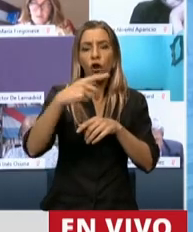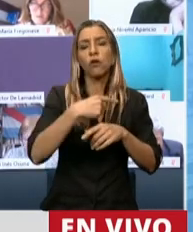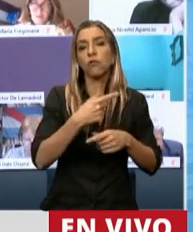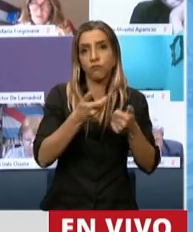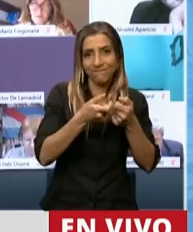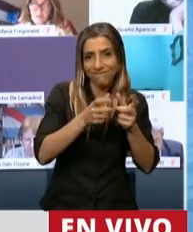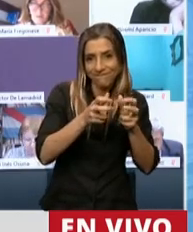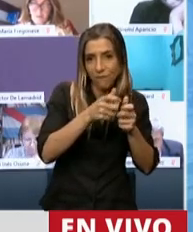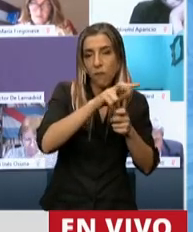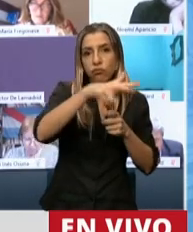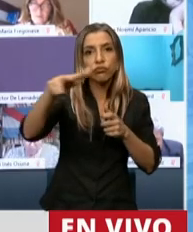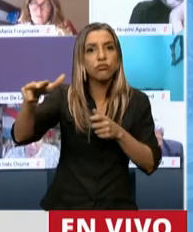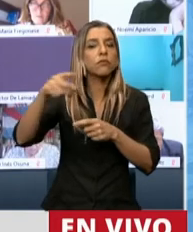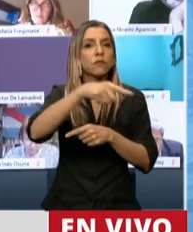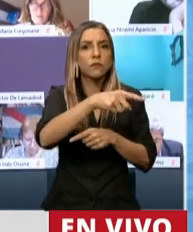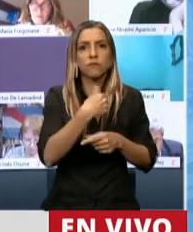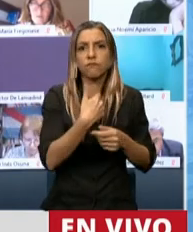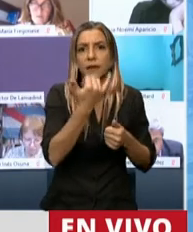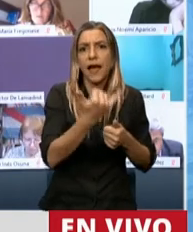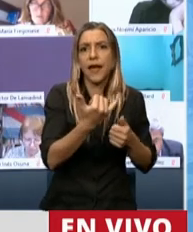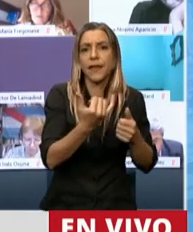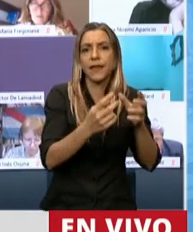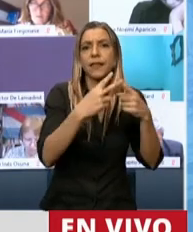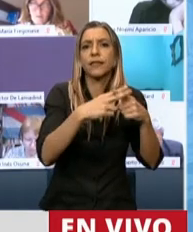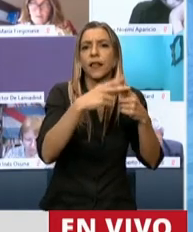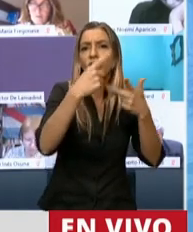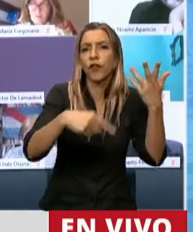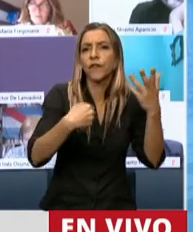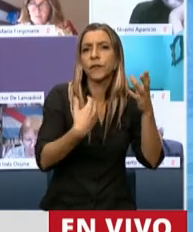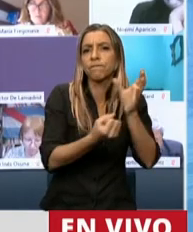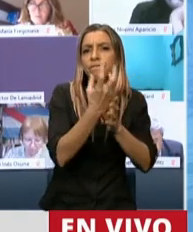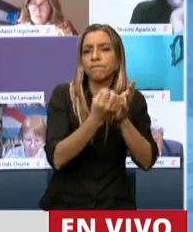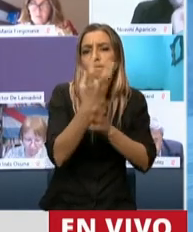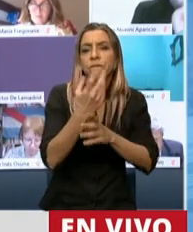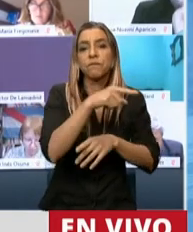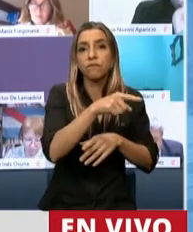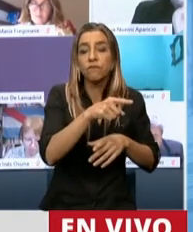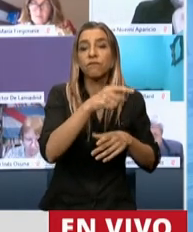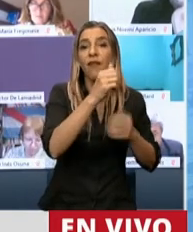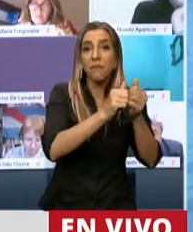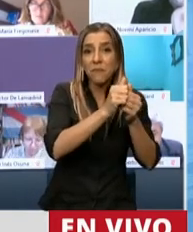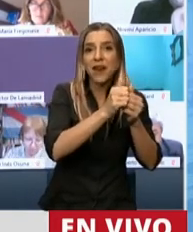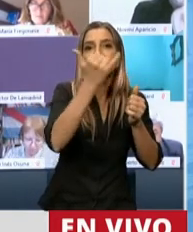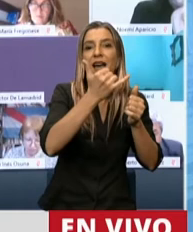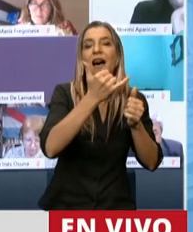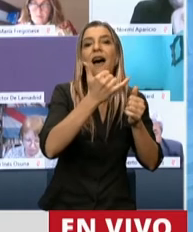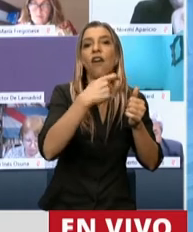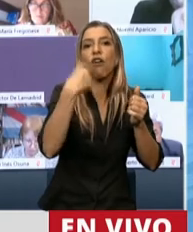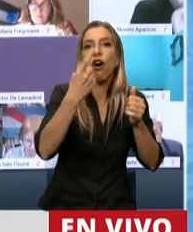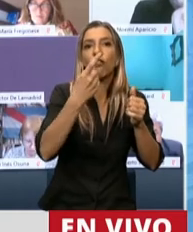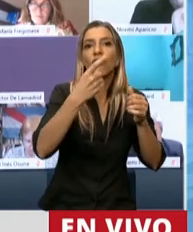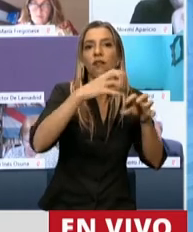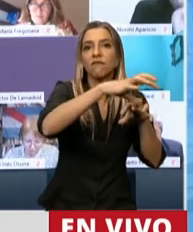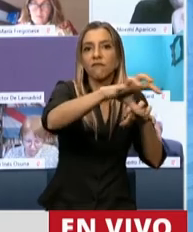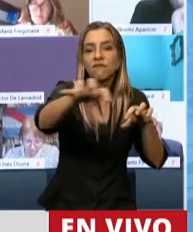tecnológico está compuesto por 28 empresas que están dando cientos de trabajo a los